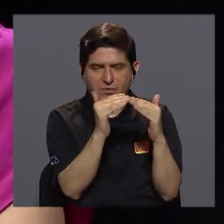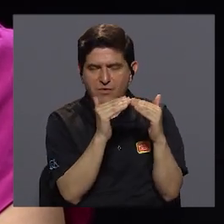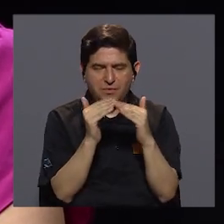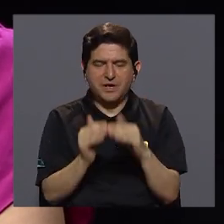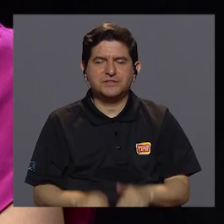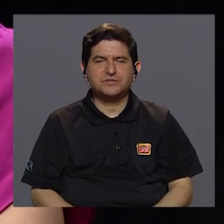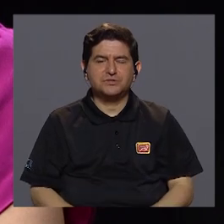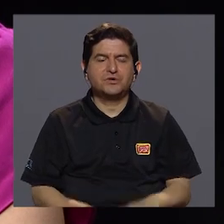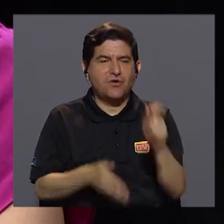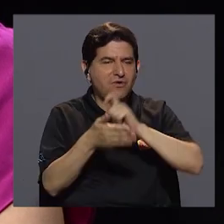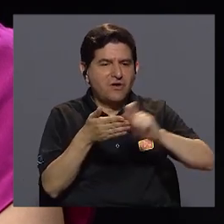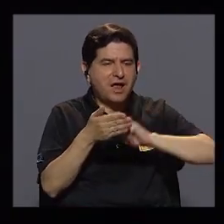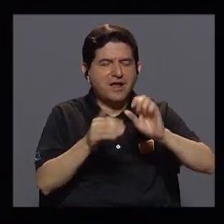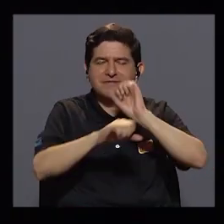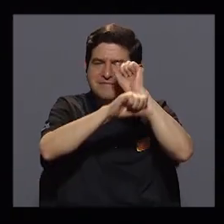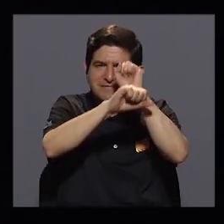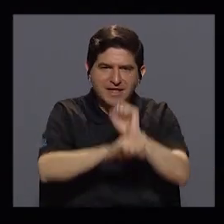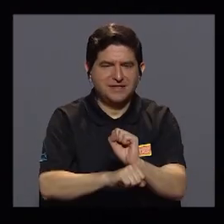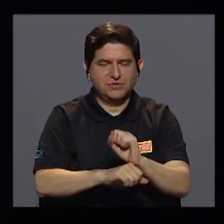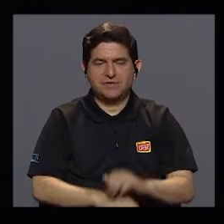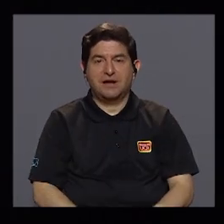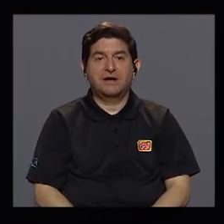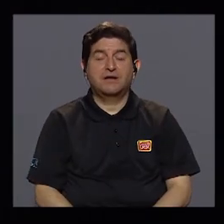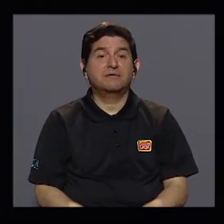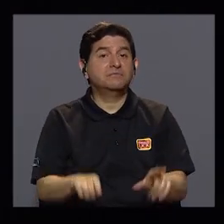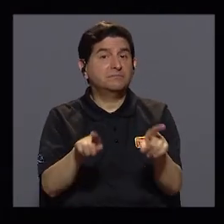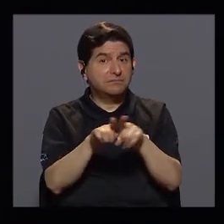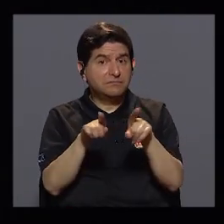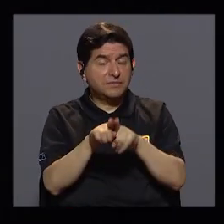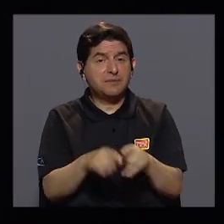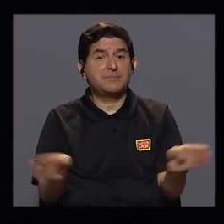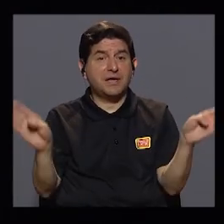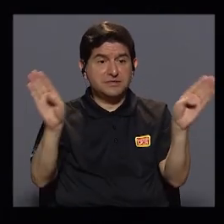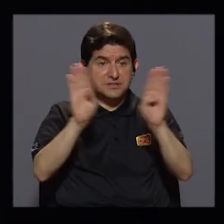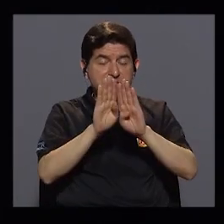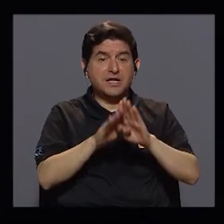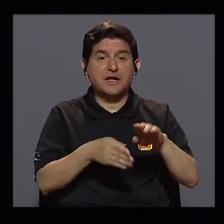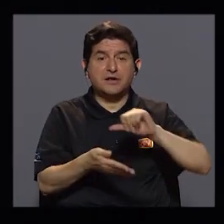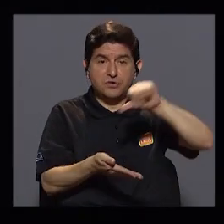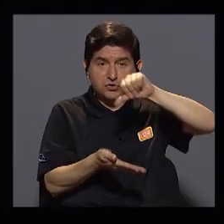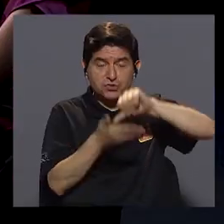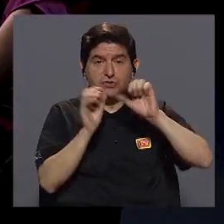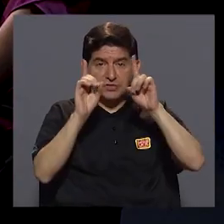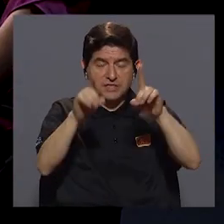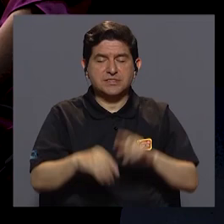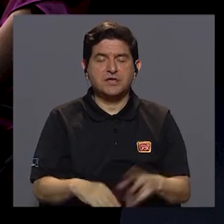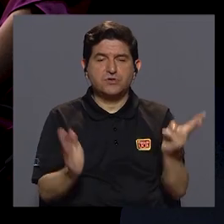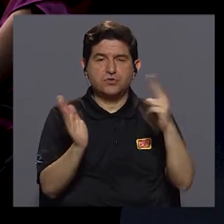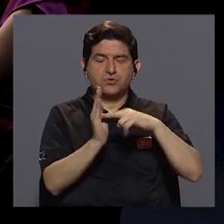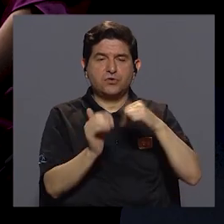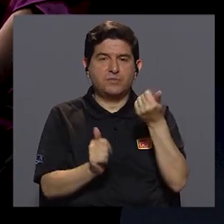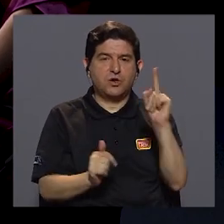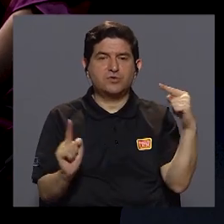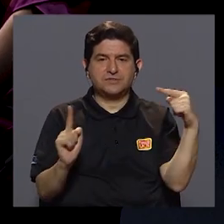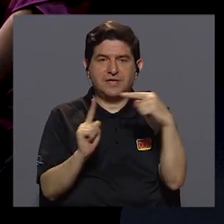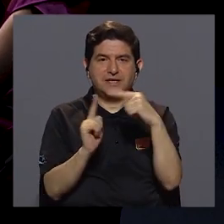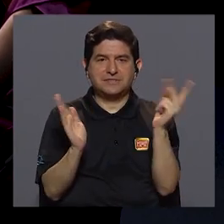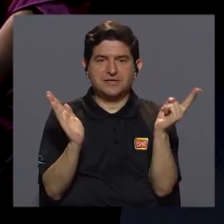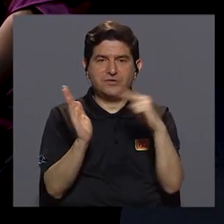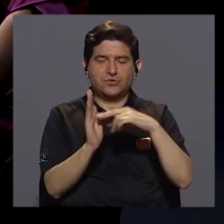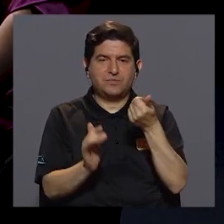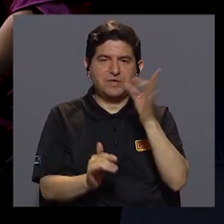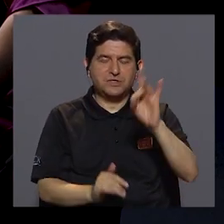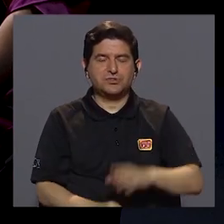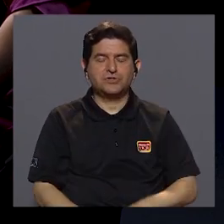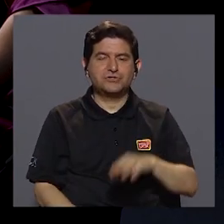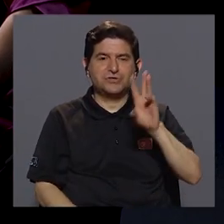está en primaria tradicional y además inclusive el cierre de centros educativos. Por ejemplo, del 2011 al 2018 ya se cerraron